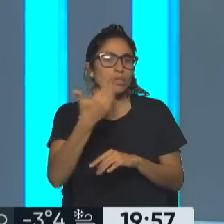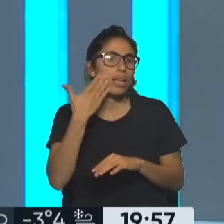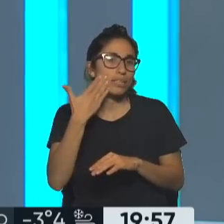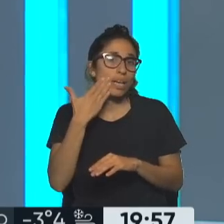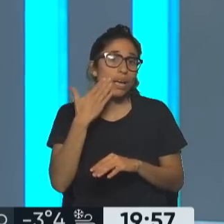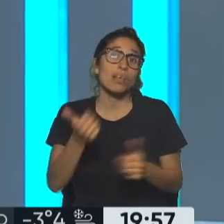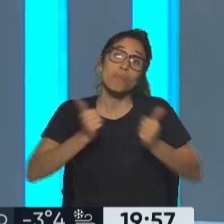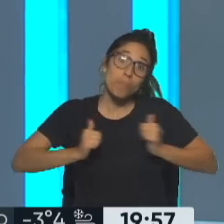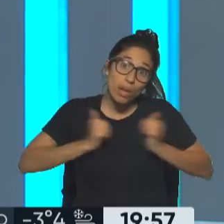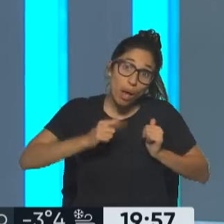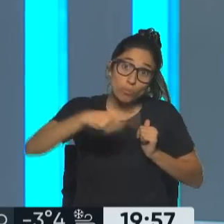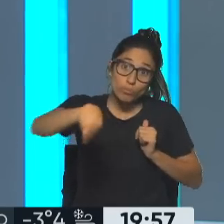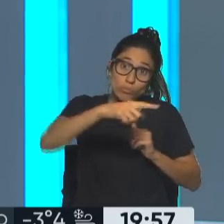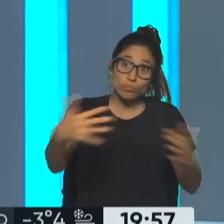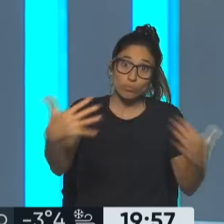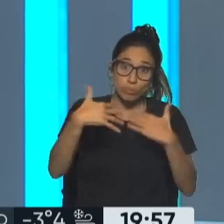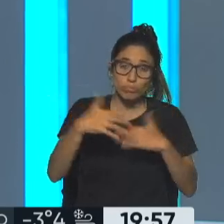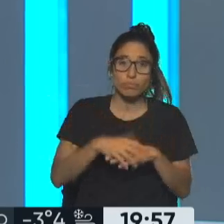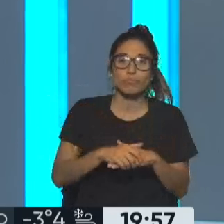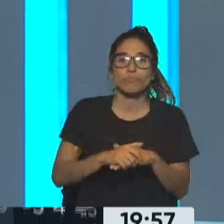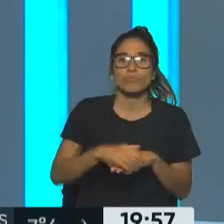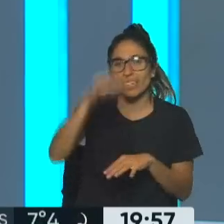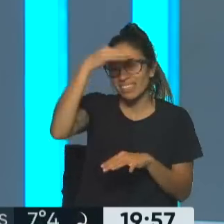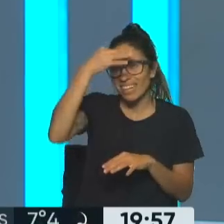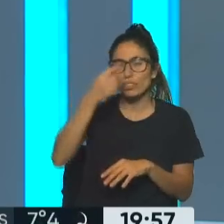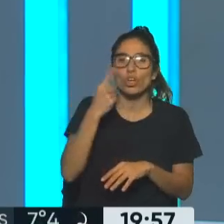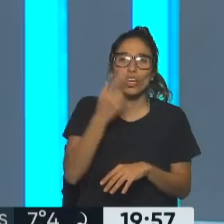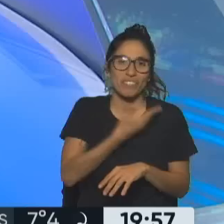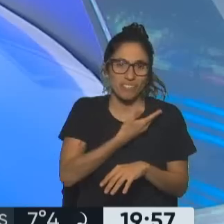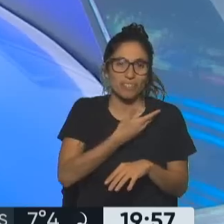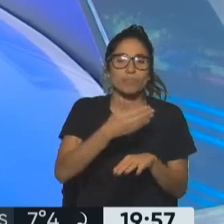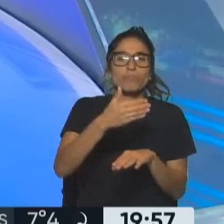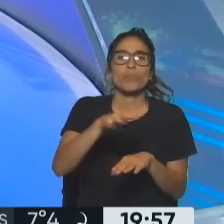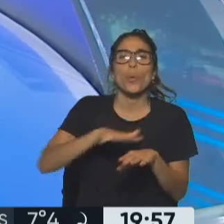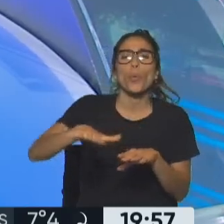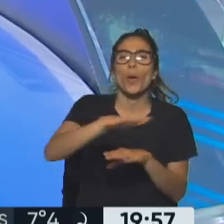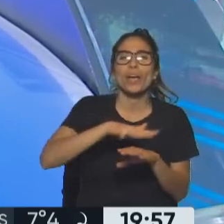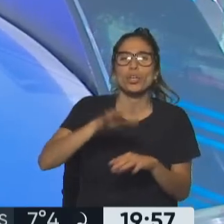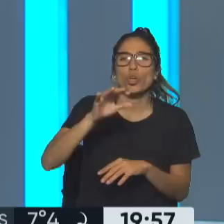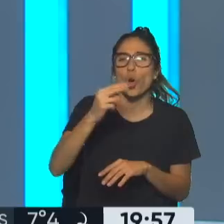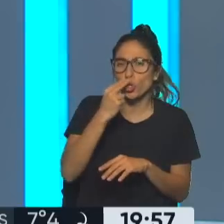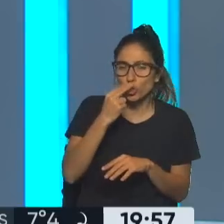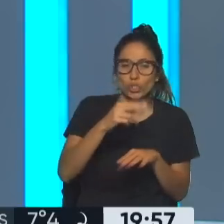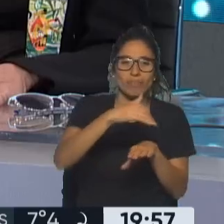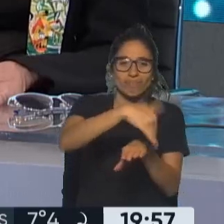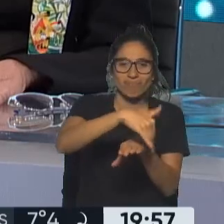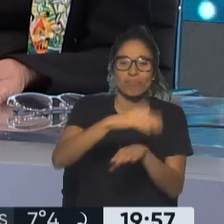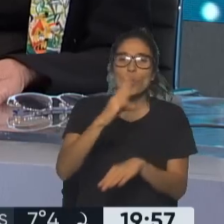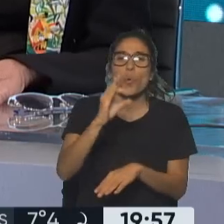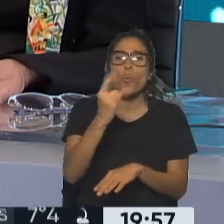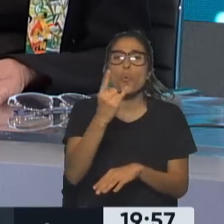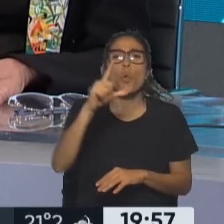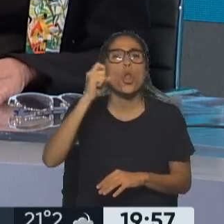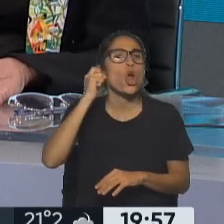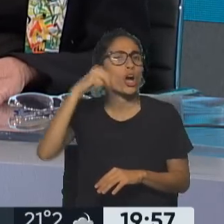cerca, IF queda en Bolón Surmer, barrio de 11, ¿no es cierto? Sí. ¿Algo para cerrar, chicas? Me